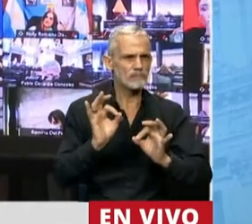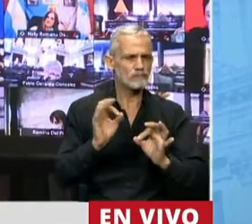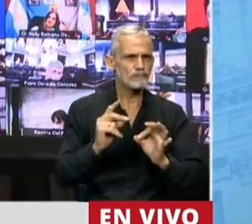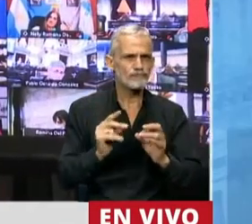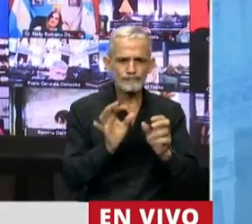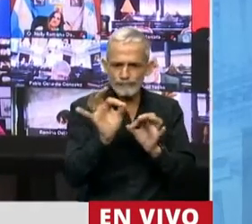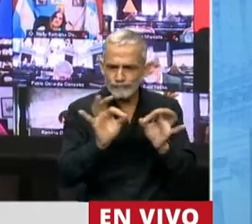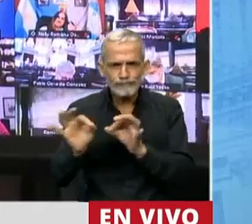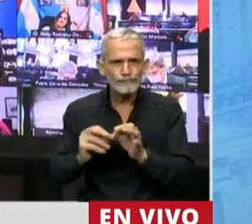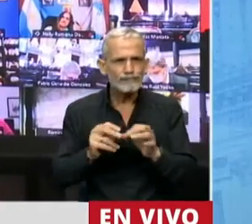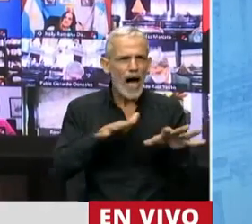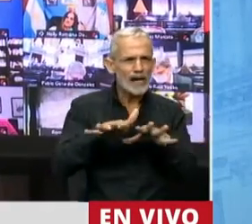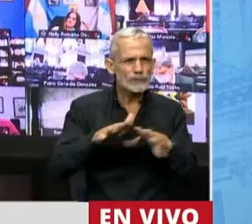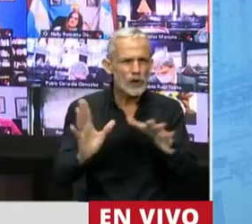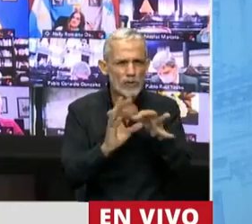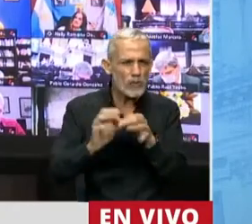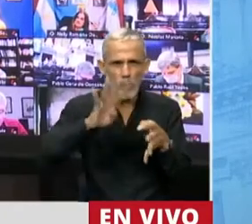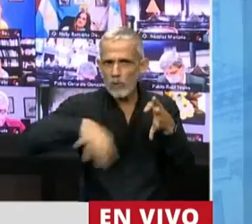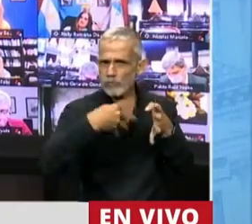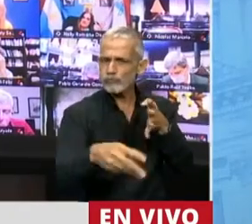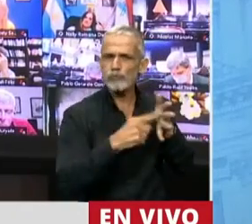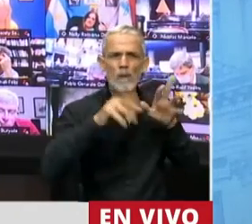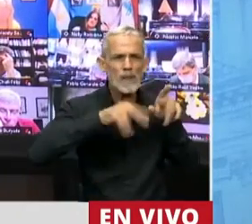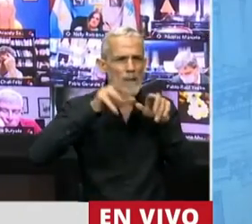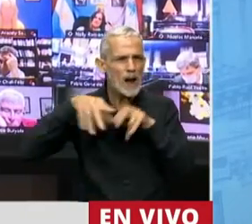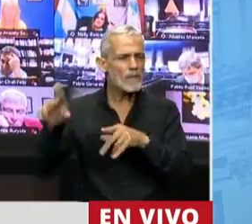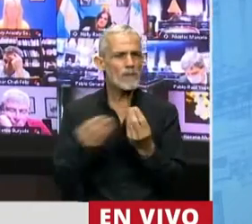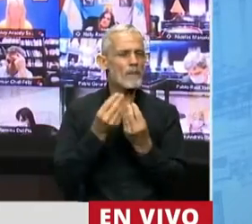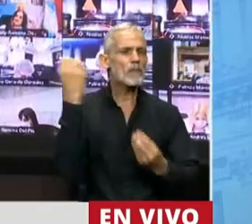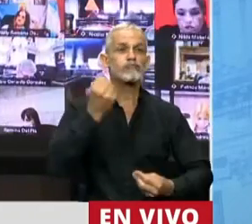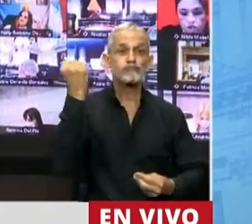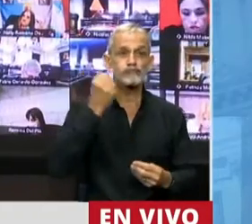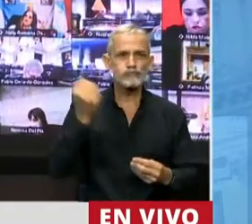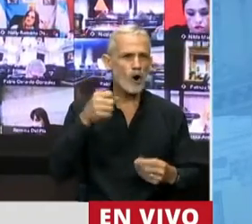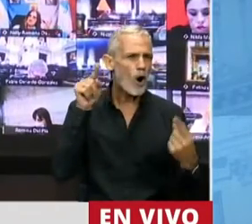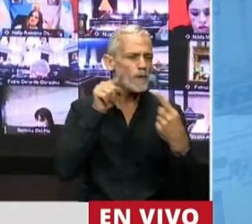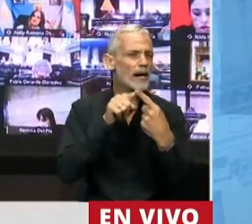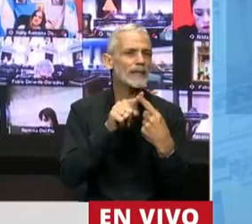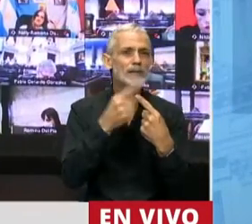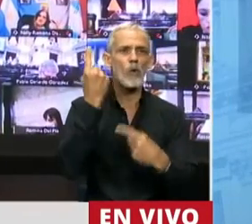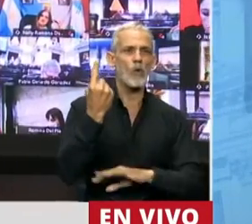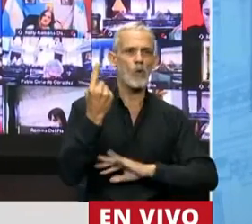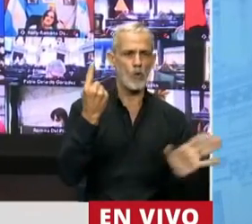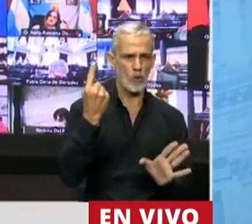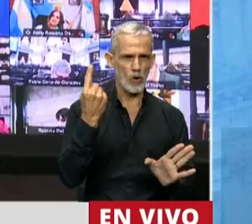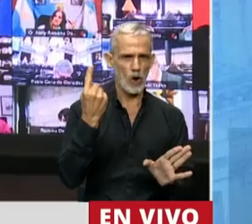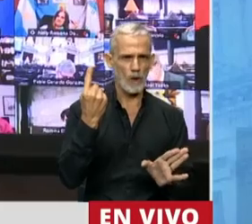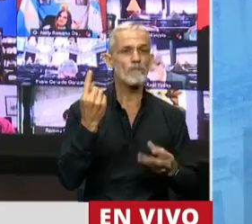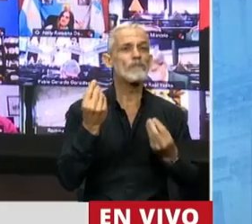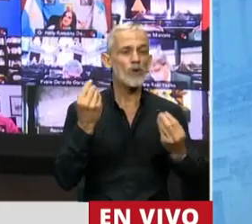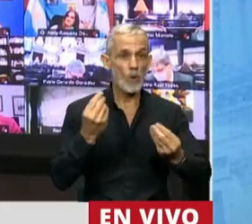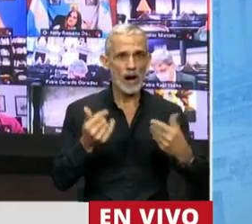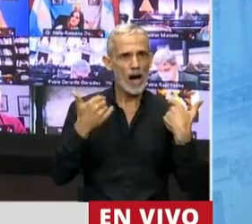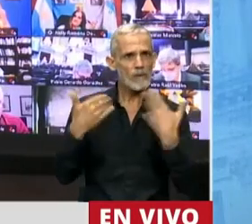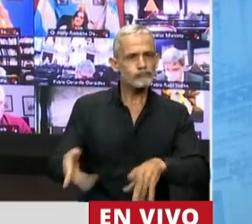conjunto de acciones planificadas en busca de un objetivo, de una meta, para